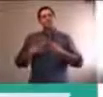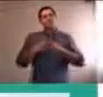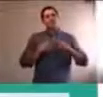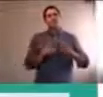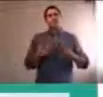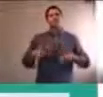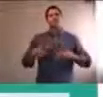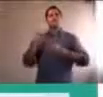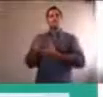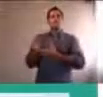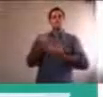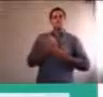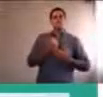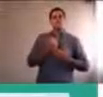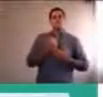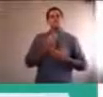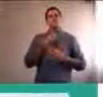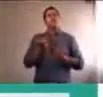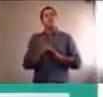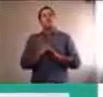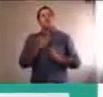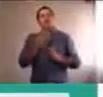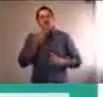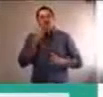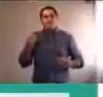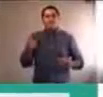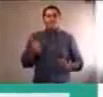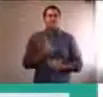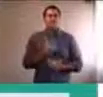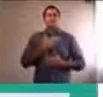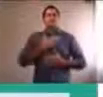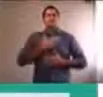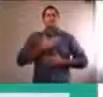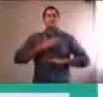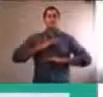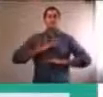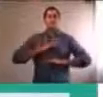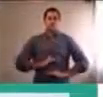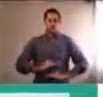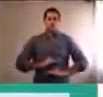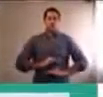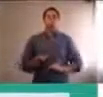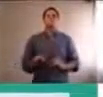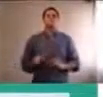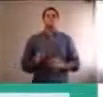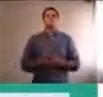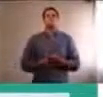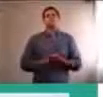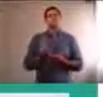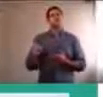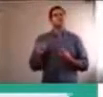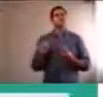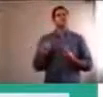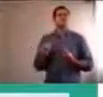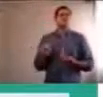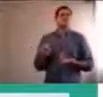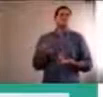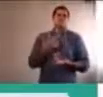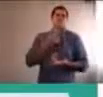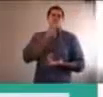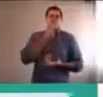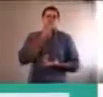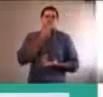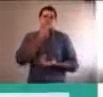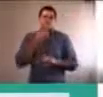en esos momentos, donde, sé que voy a explotar, como un volcán, son recursos, muy sencillos, son, son, son de fácil,